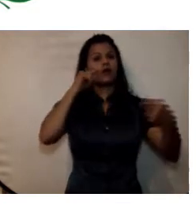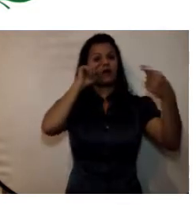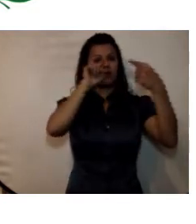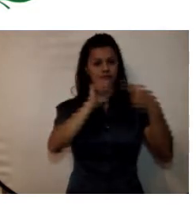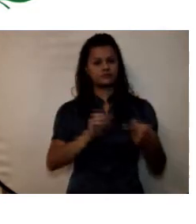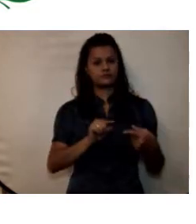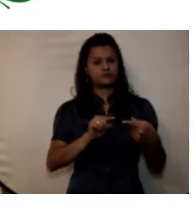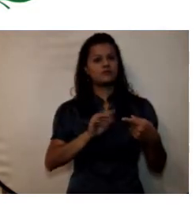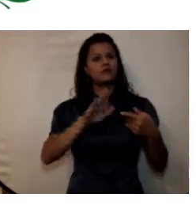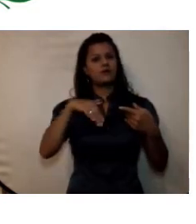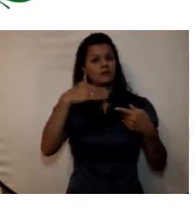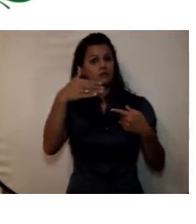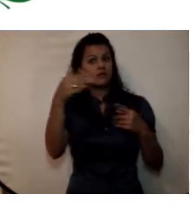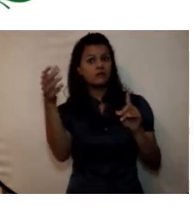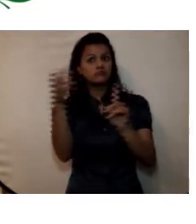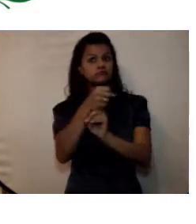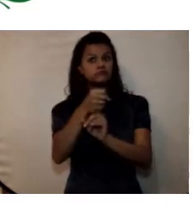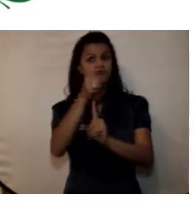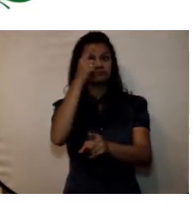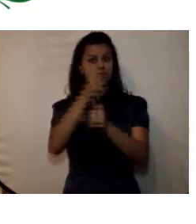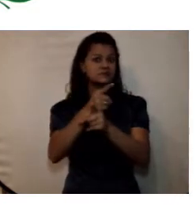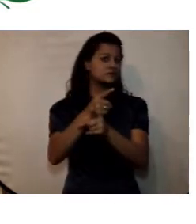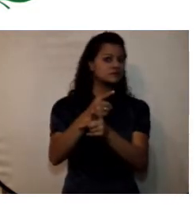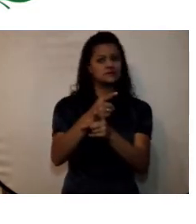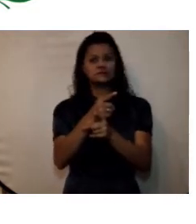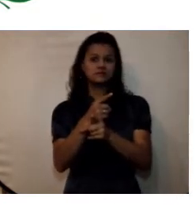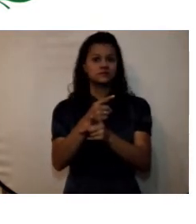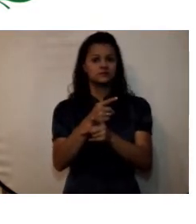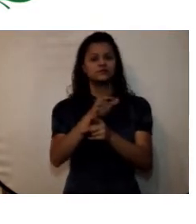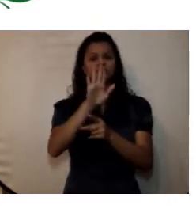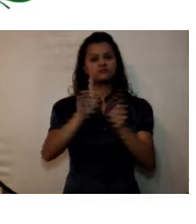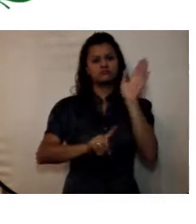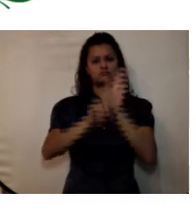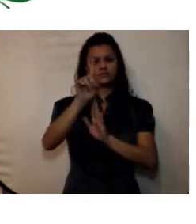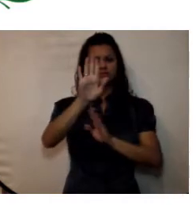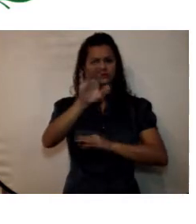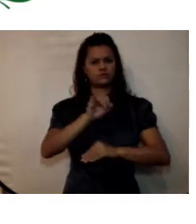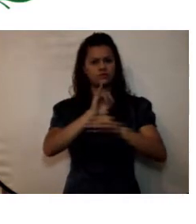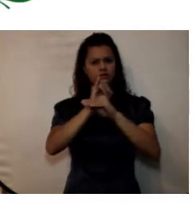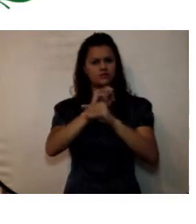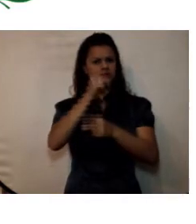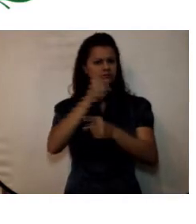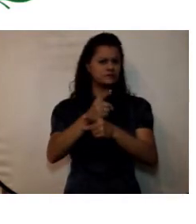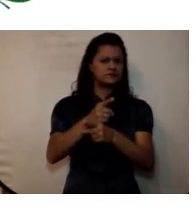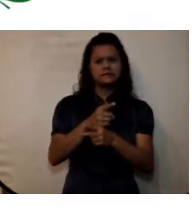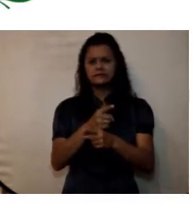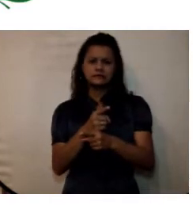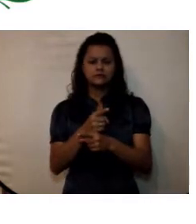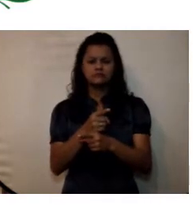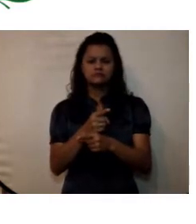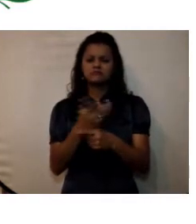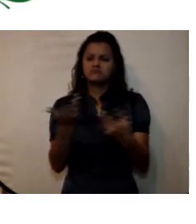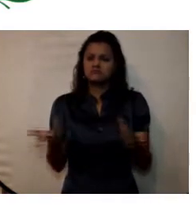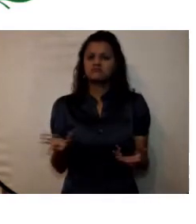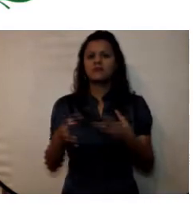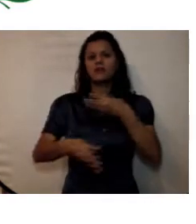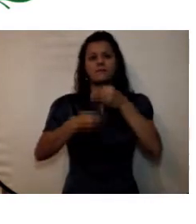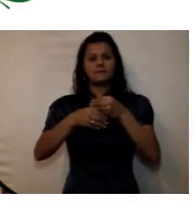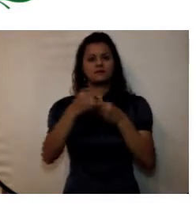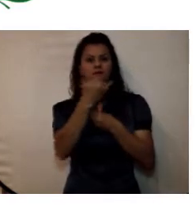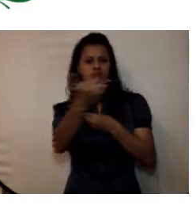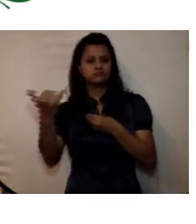asociadas con el plan de desarrollo institucional, así como la disponibilidad, exposición y difusión de datos,